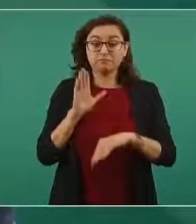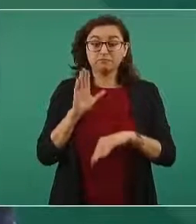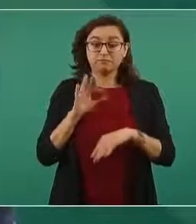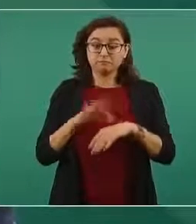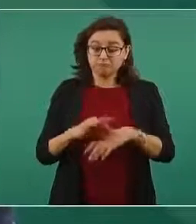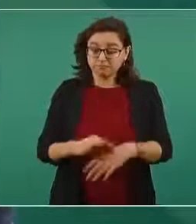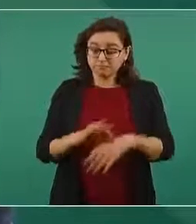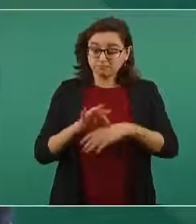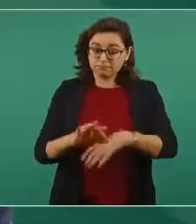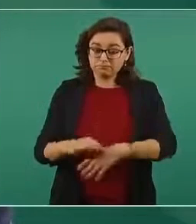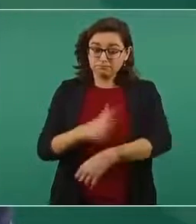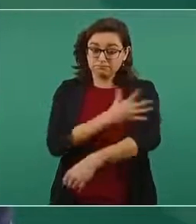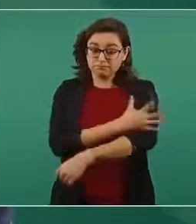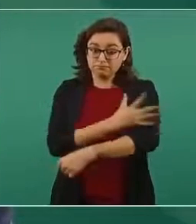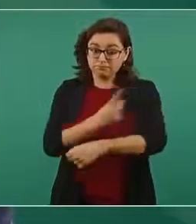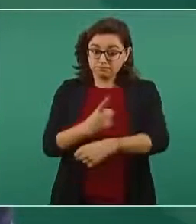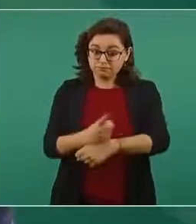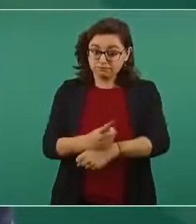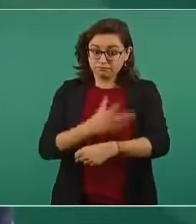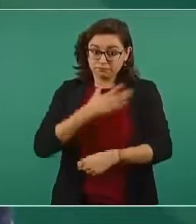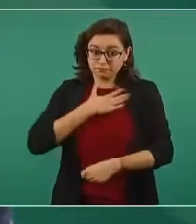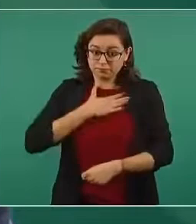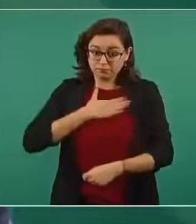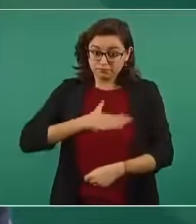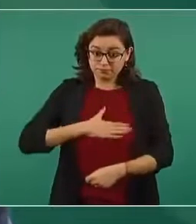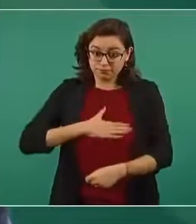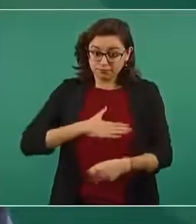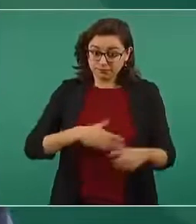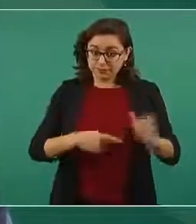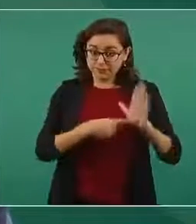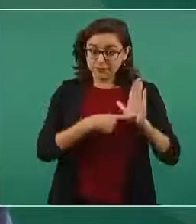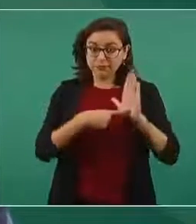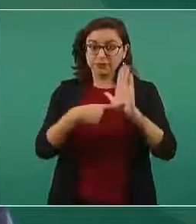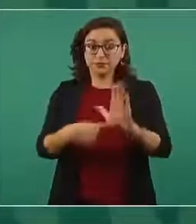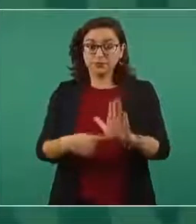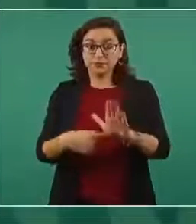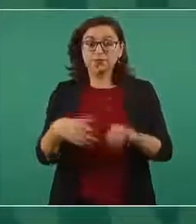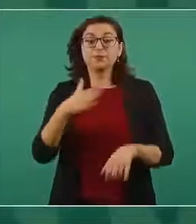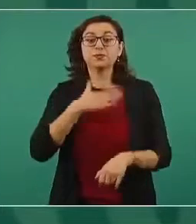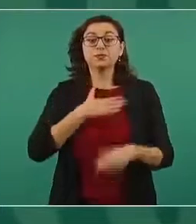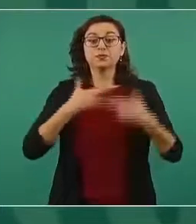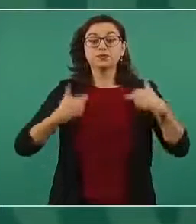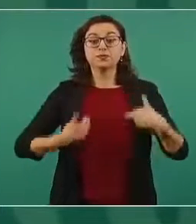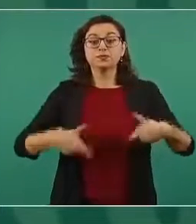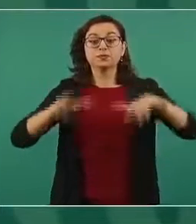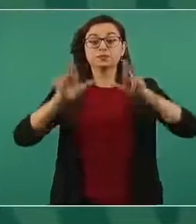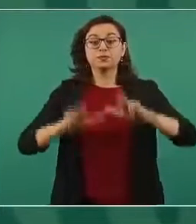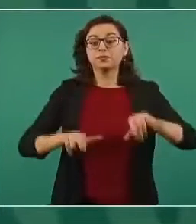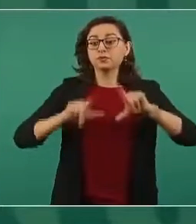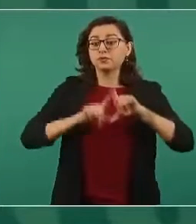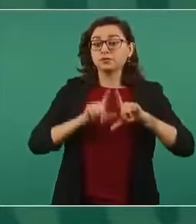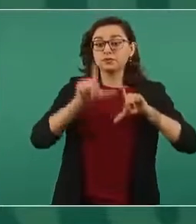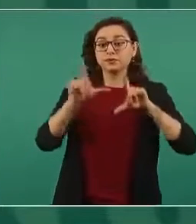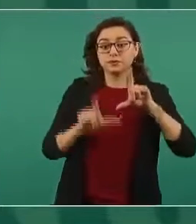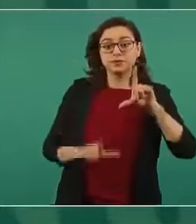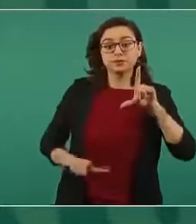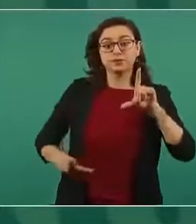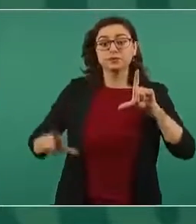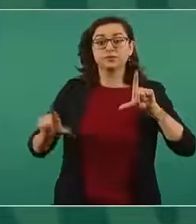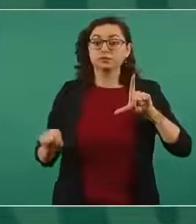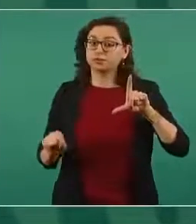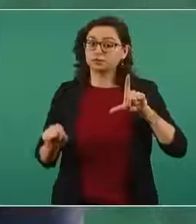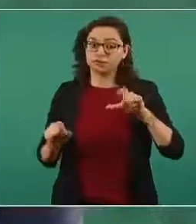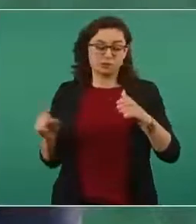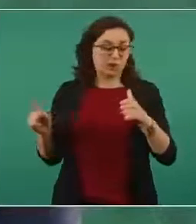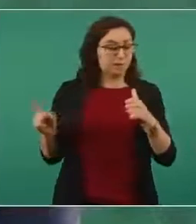verdad, la justicia, y yo represento al Estado mexicano, pero encima de